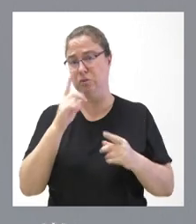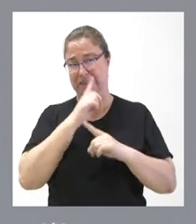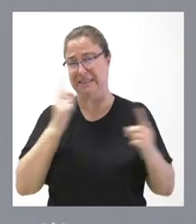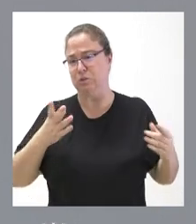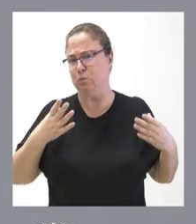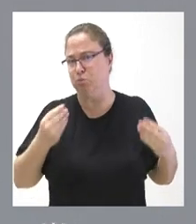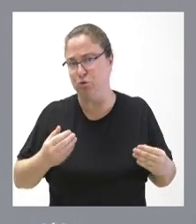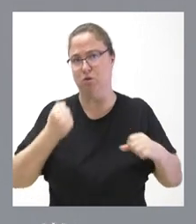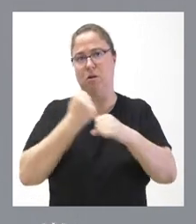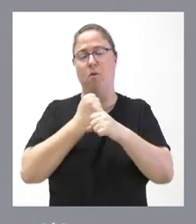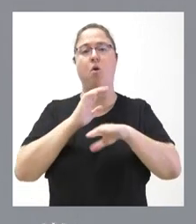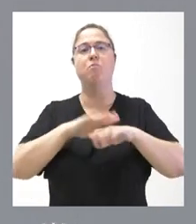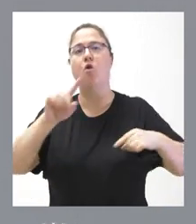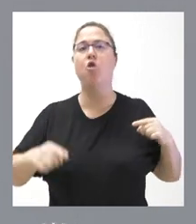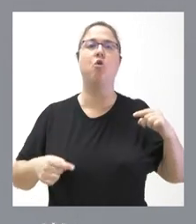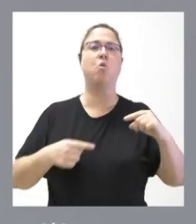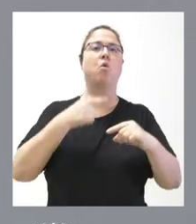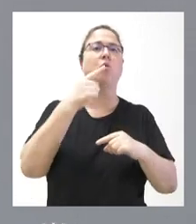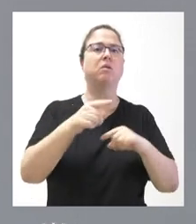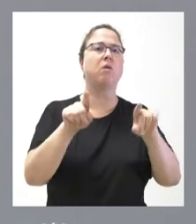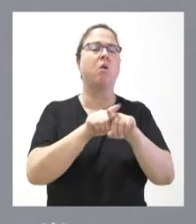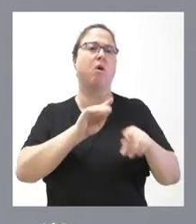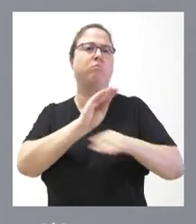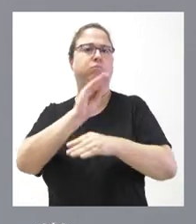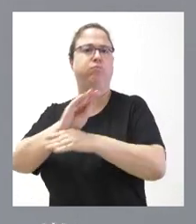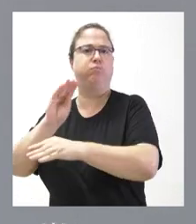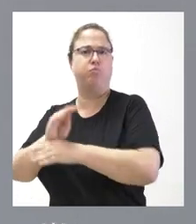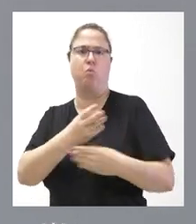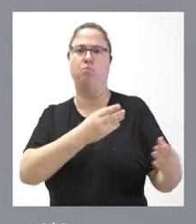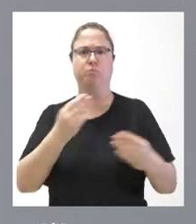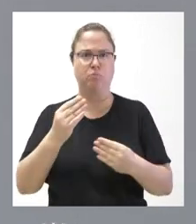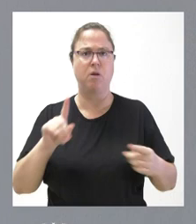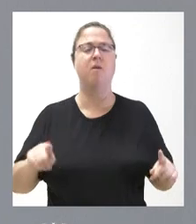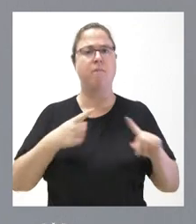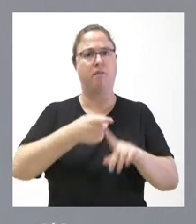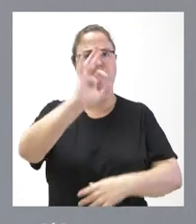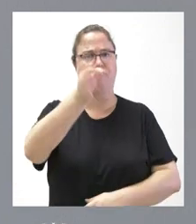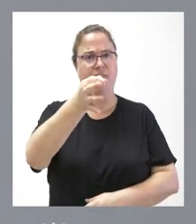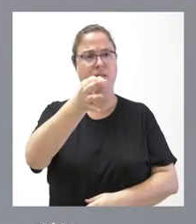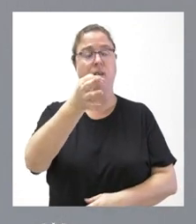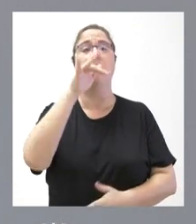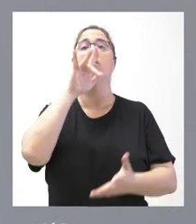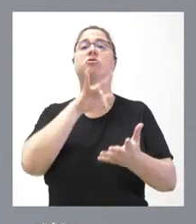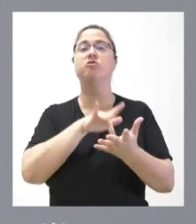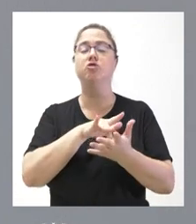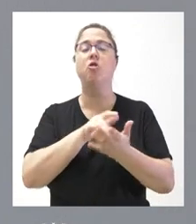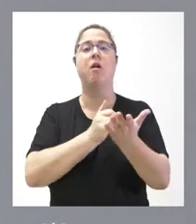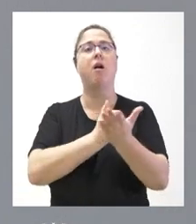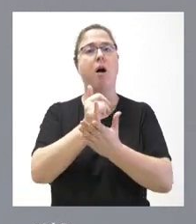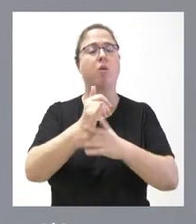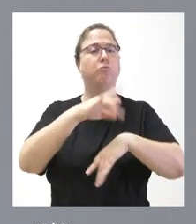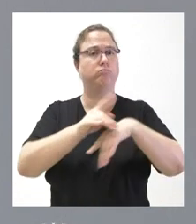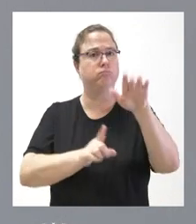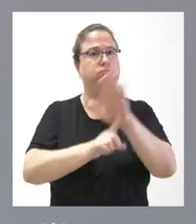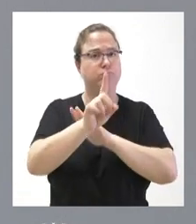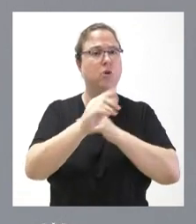otro, como consecuencia de la cantidad de indemnizaciones que tiene que abordar. Y es verdad que a medida que Agroseguro avance, nosotros podremos